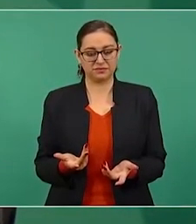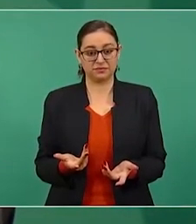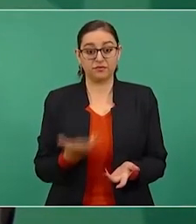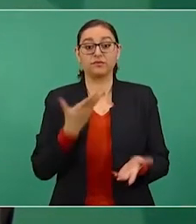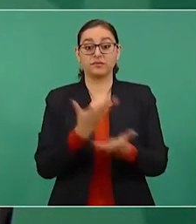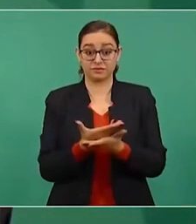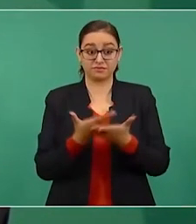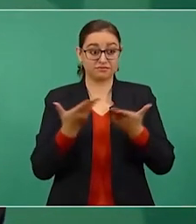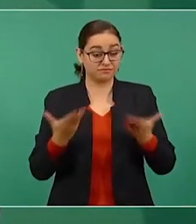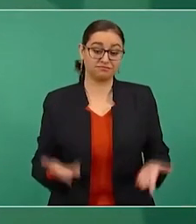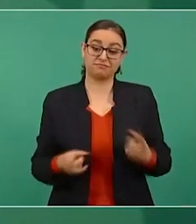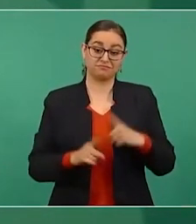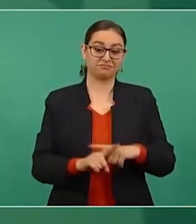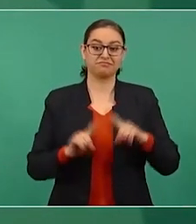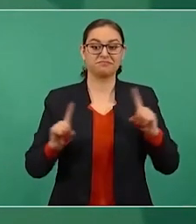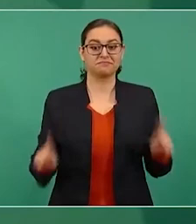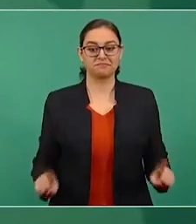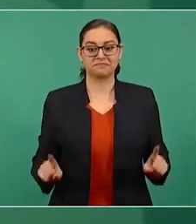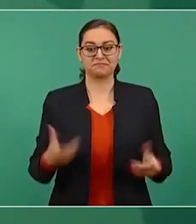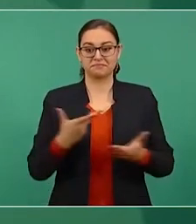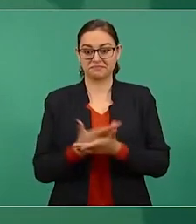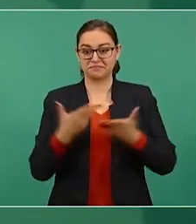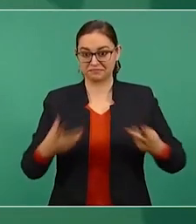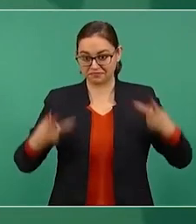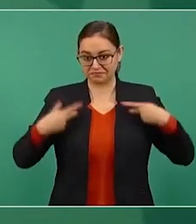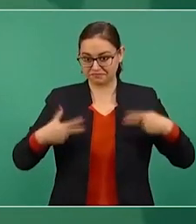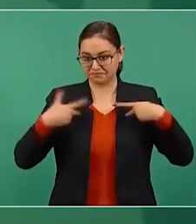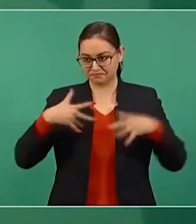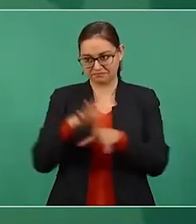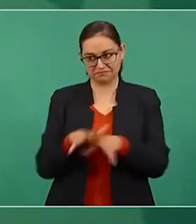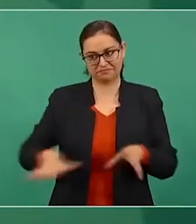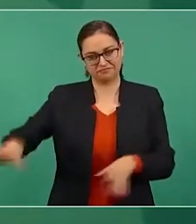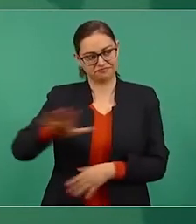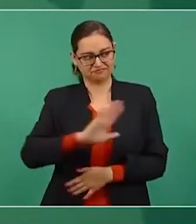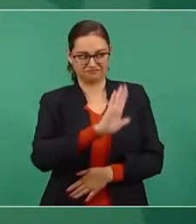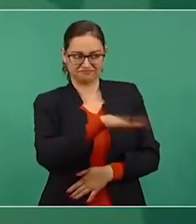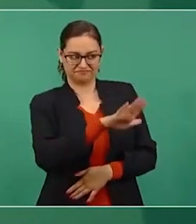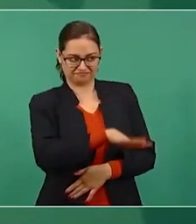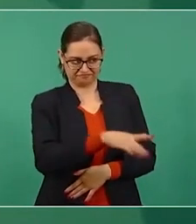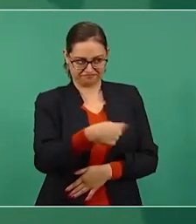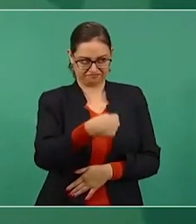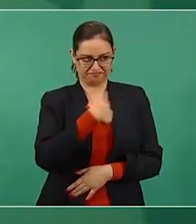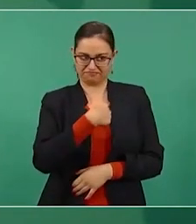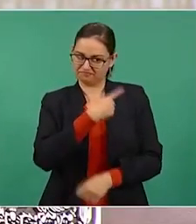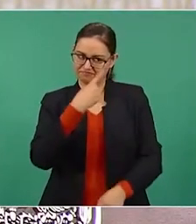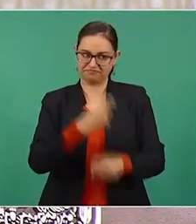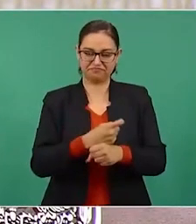Y ahora el pueblo es el protagonista principal de esta historia.